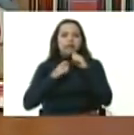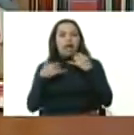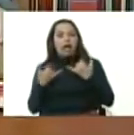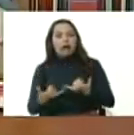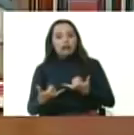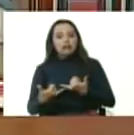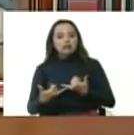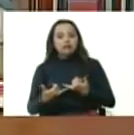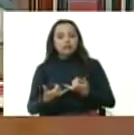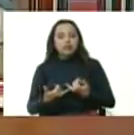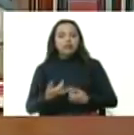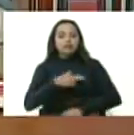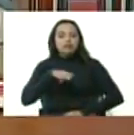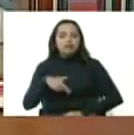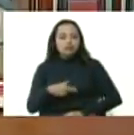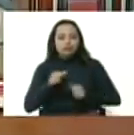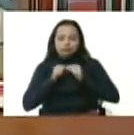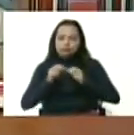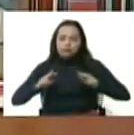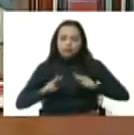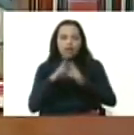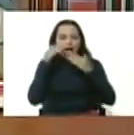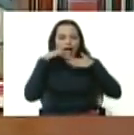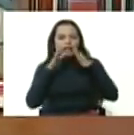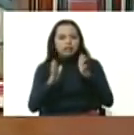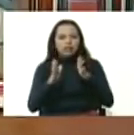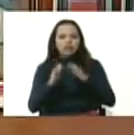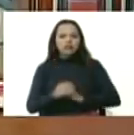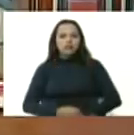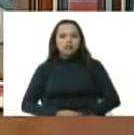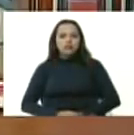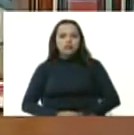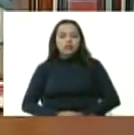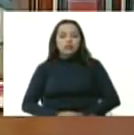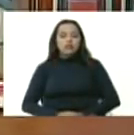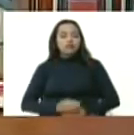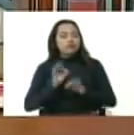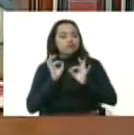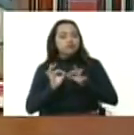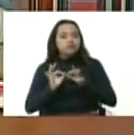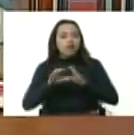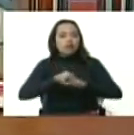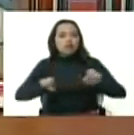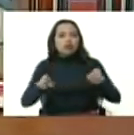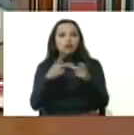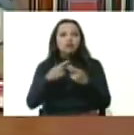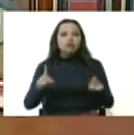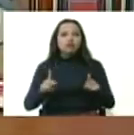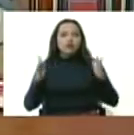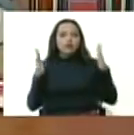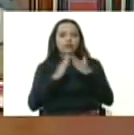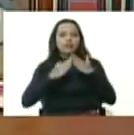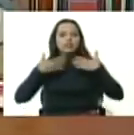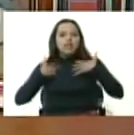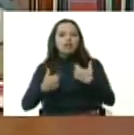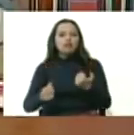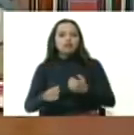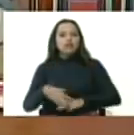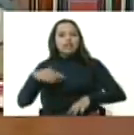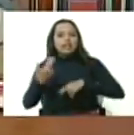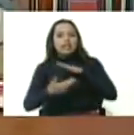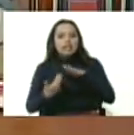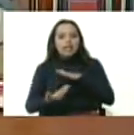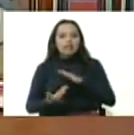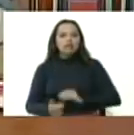atendiendo al pueblo garantizándole su educación pública su vivienda su salud su recreación